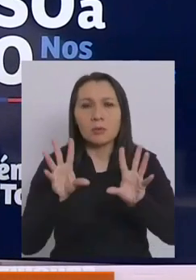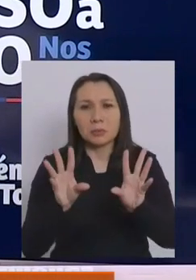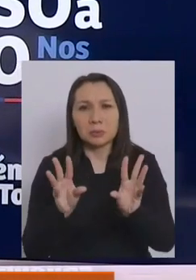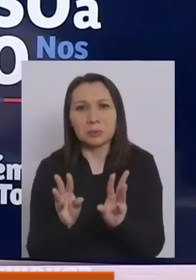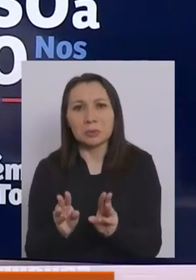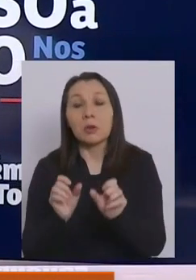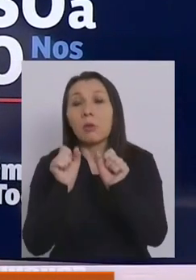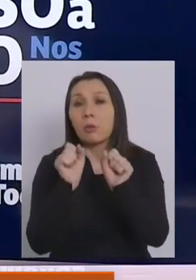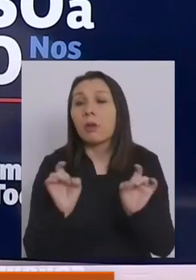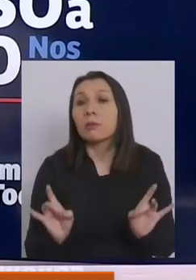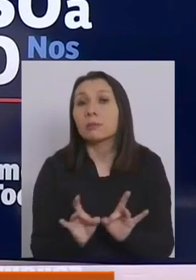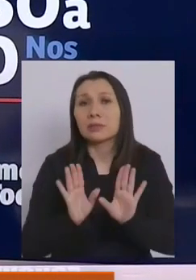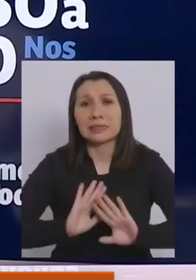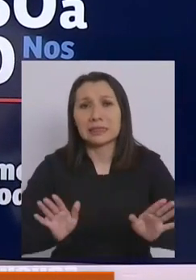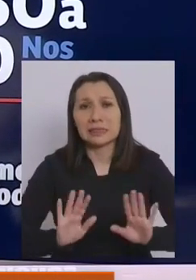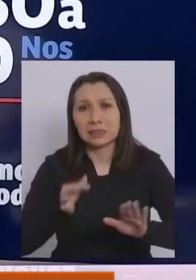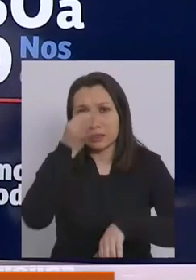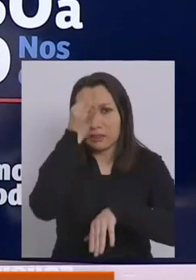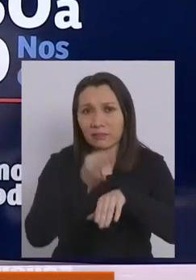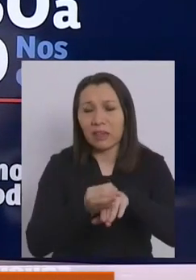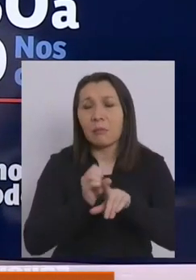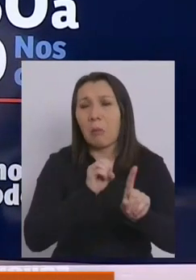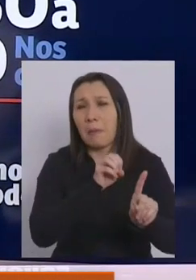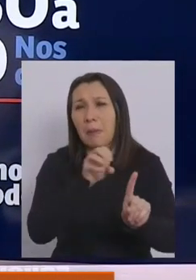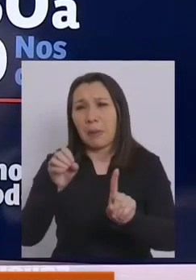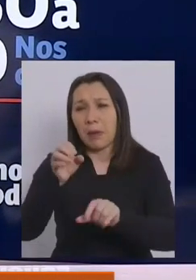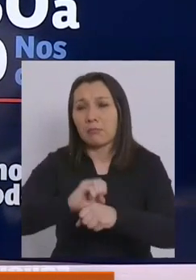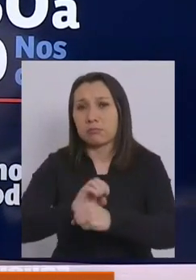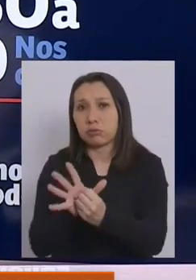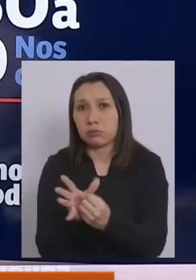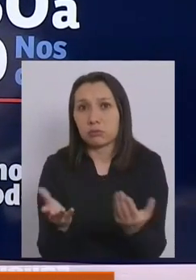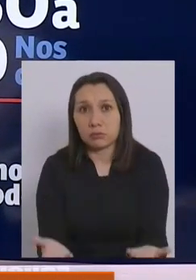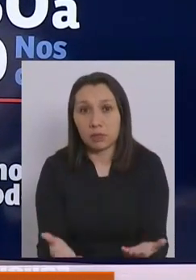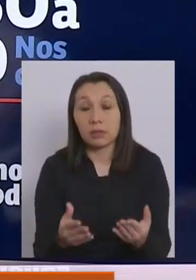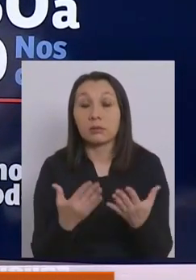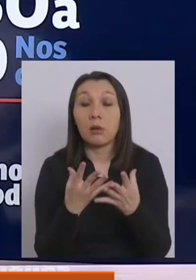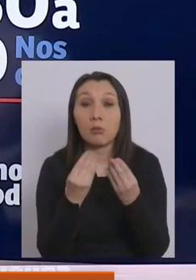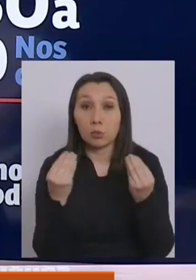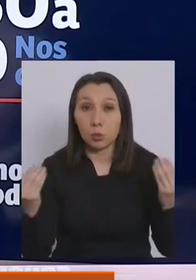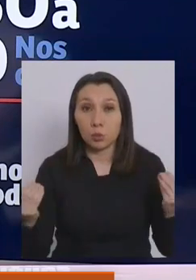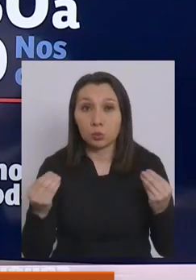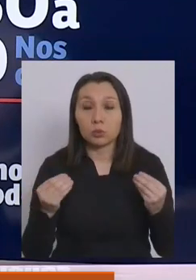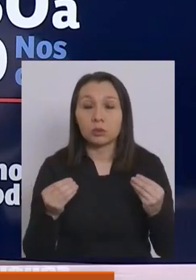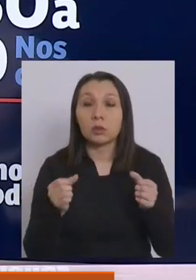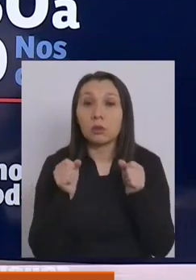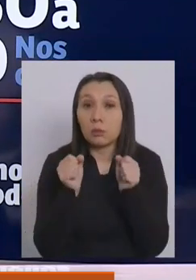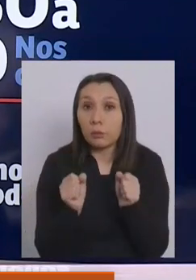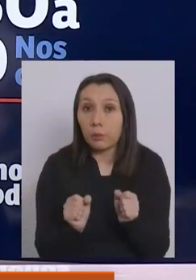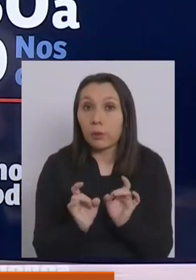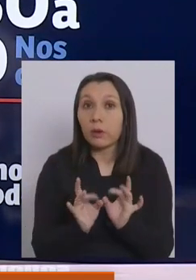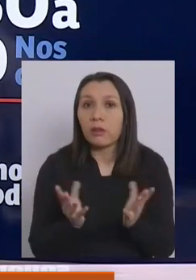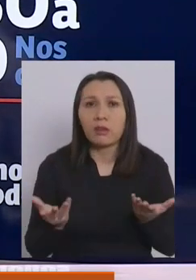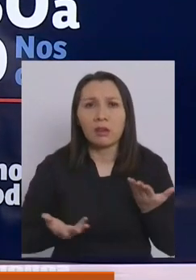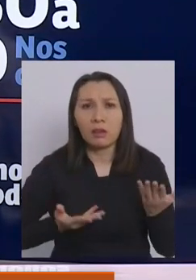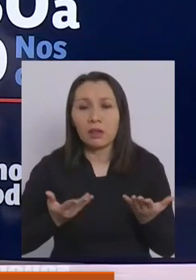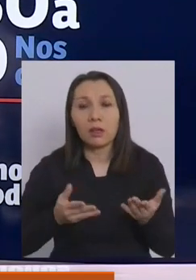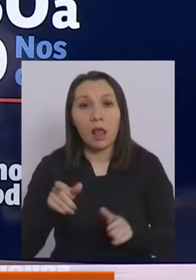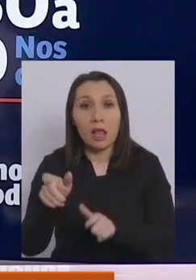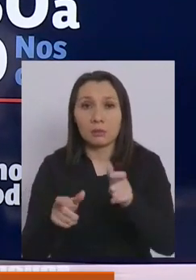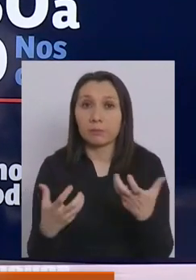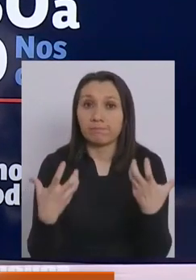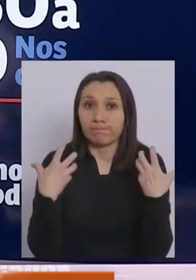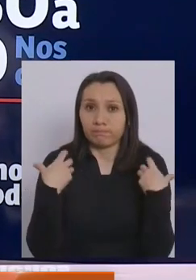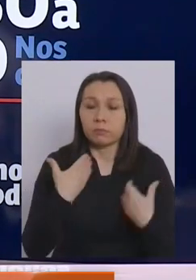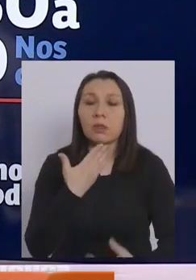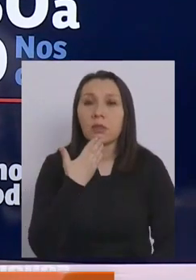reducir la probabilidad de contagio de coronavirus. Pero gran parte de esta probabilidad también radica en la ciudadanía.